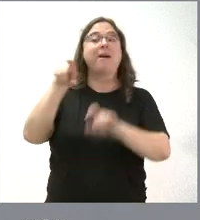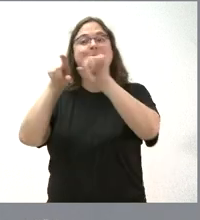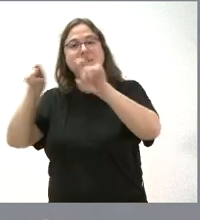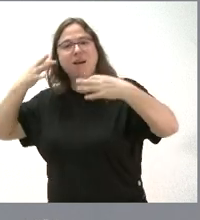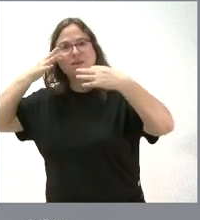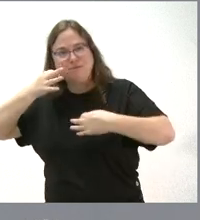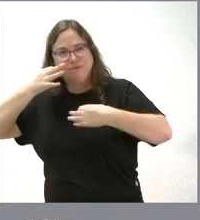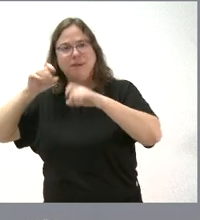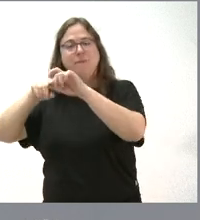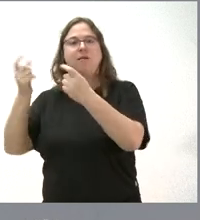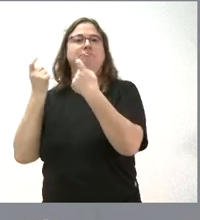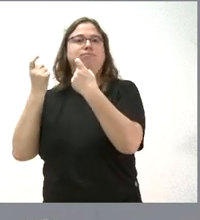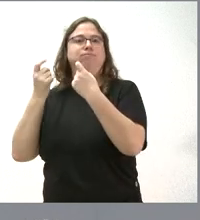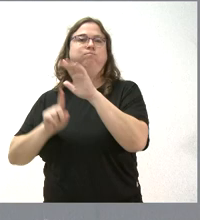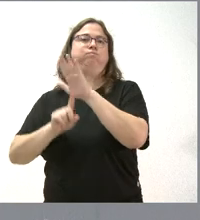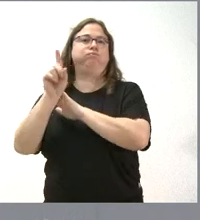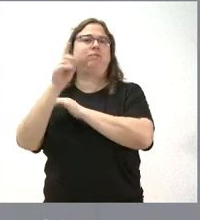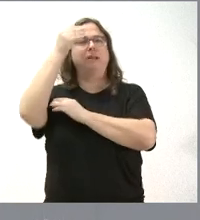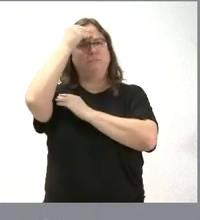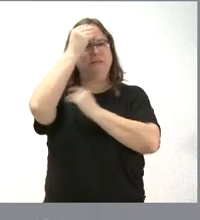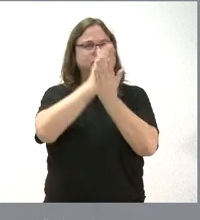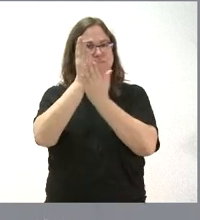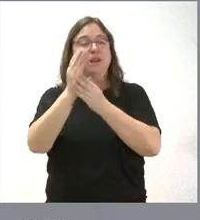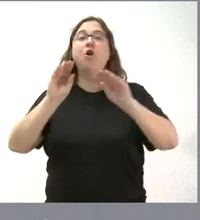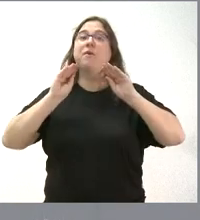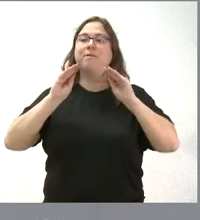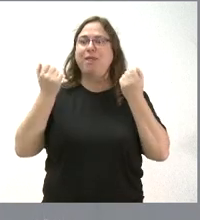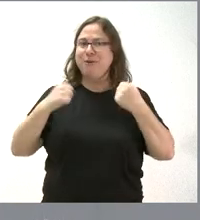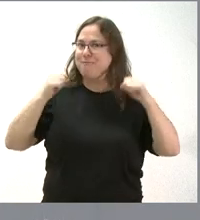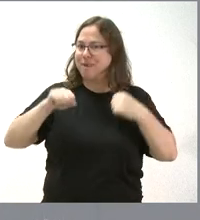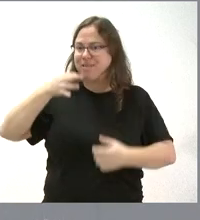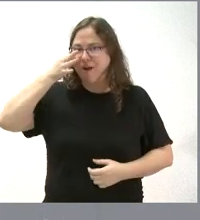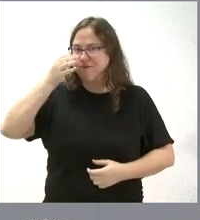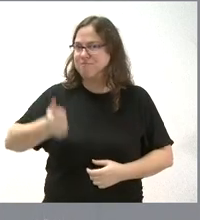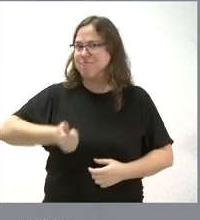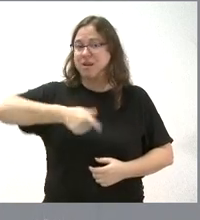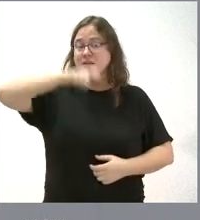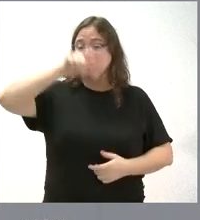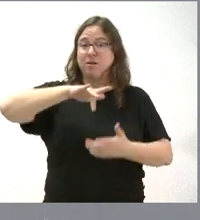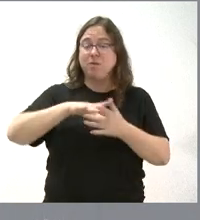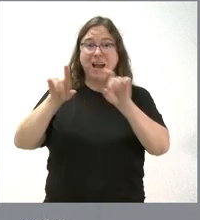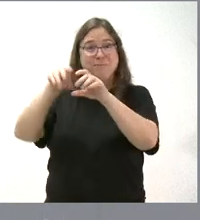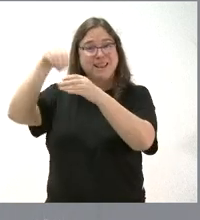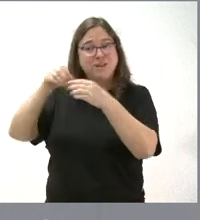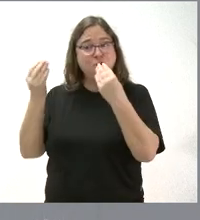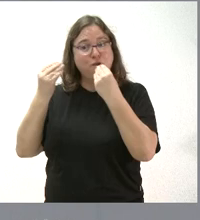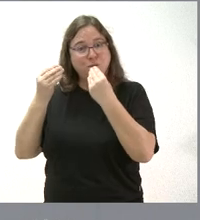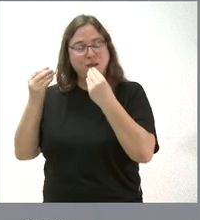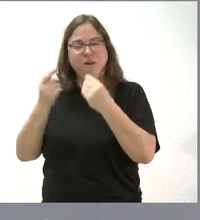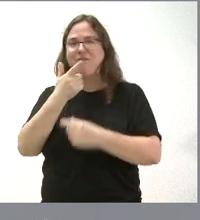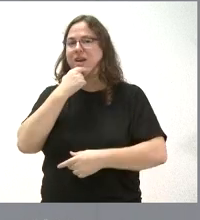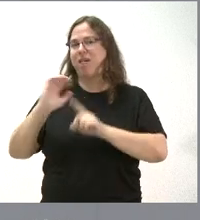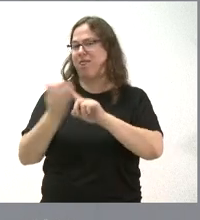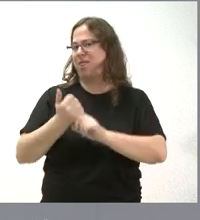para el desarrollo de estas actividades. Con esto conseguimos varias cosas. La formación es más práctica. Las personas que tienen esta formación dentro de las empresas tienen más fácil luego